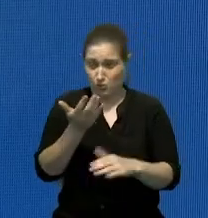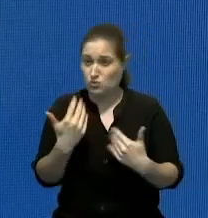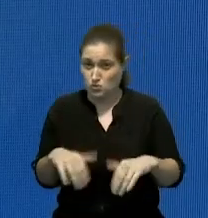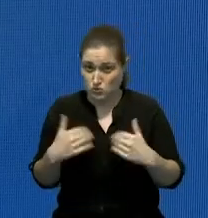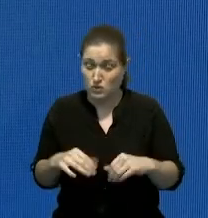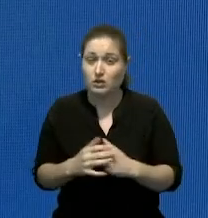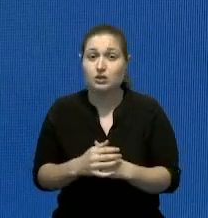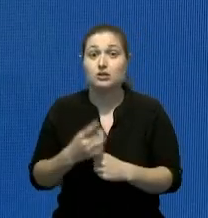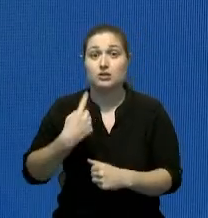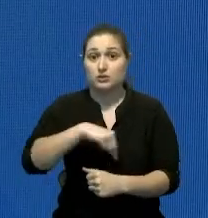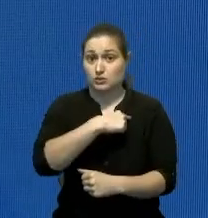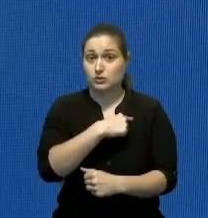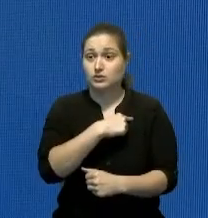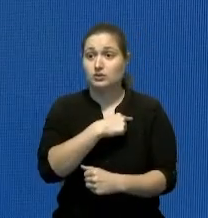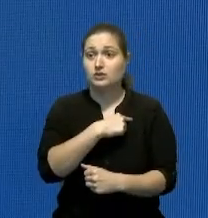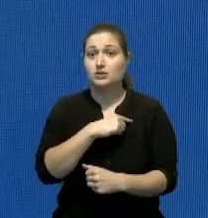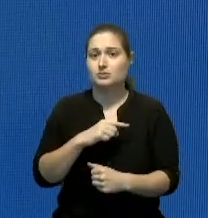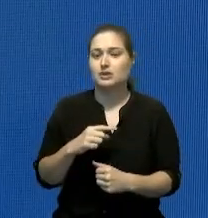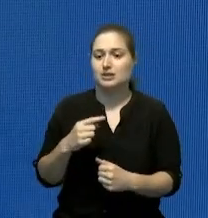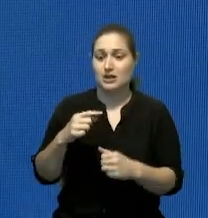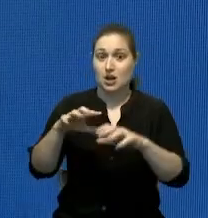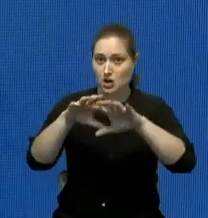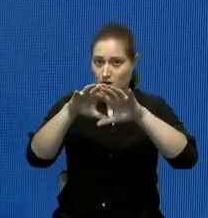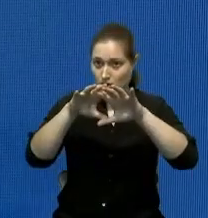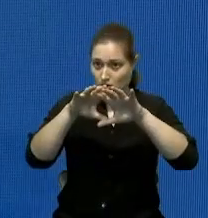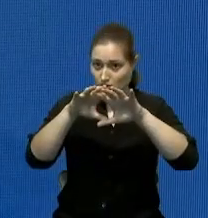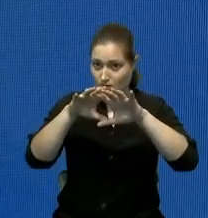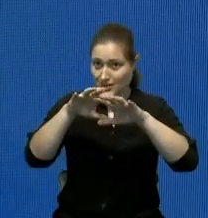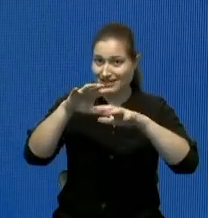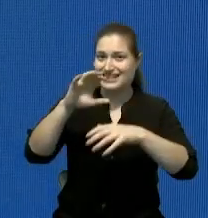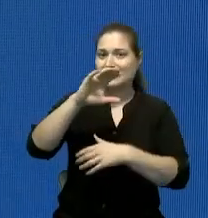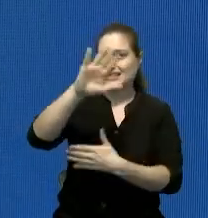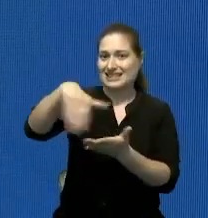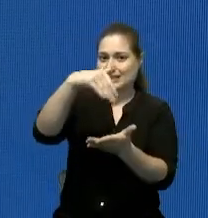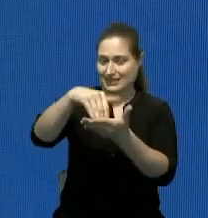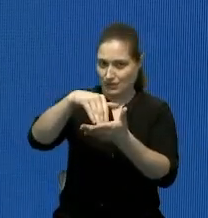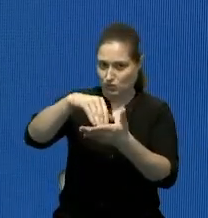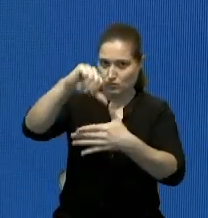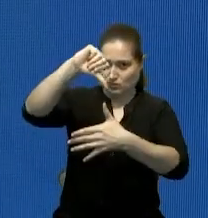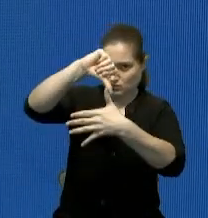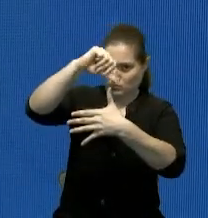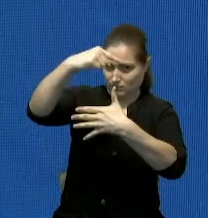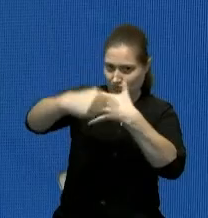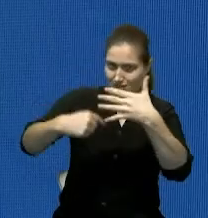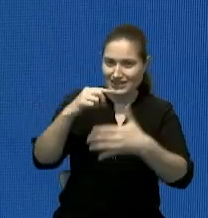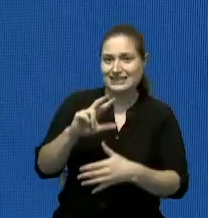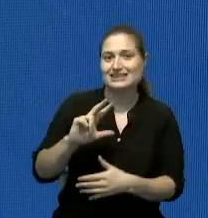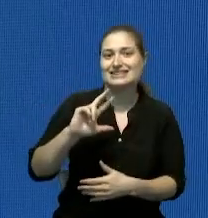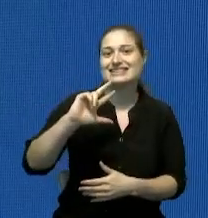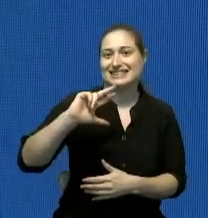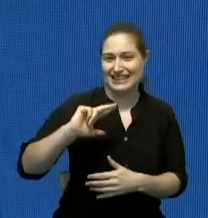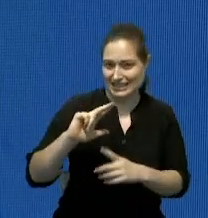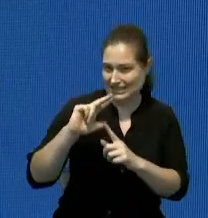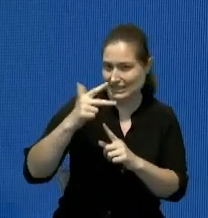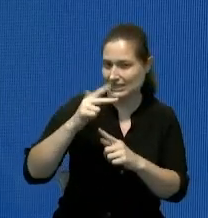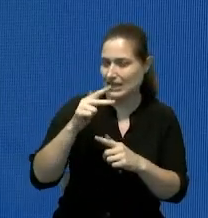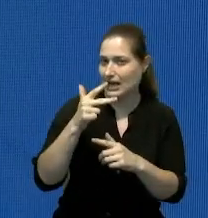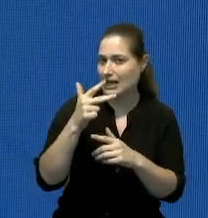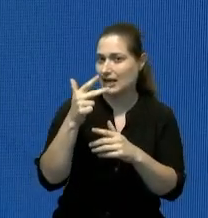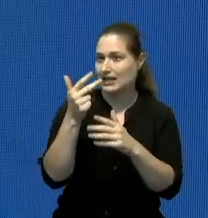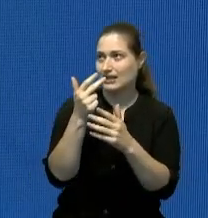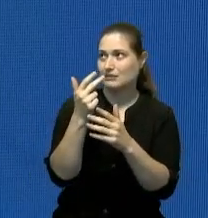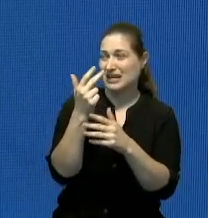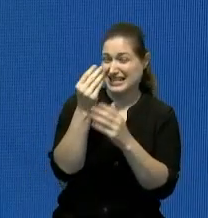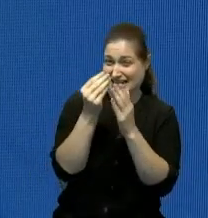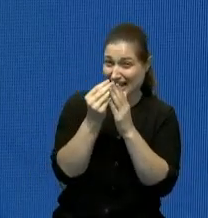básica más económica de toda Centroamérica éramos la tercera más cara hace unos 6 años y ahí